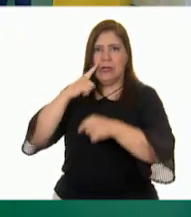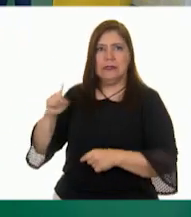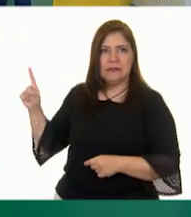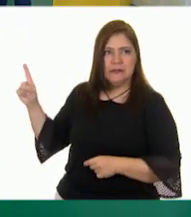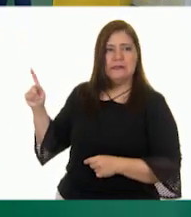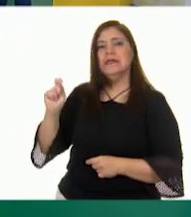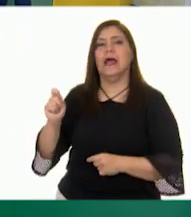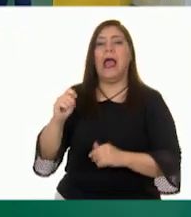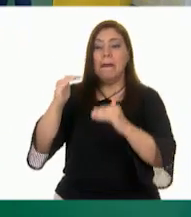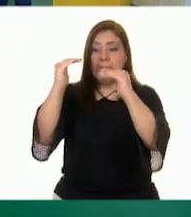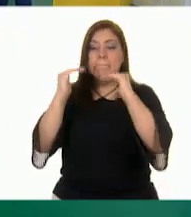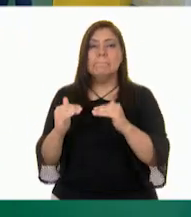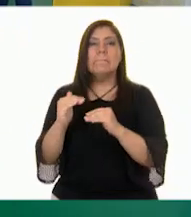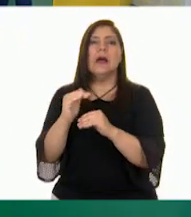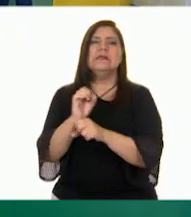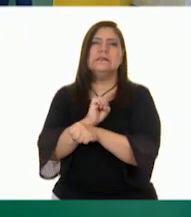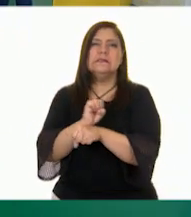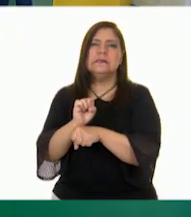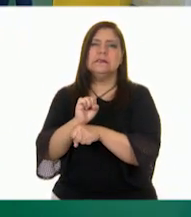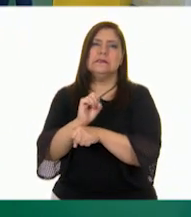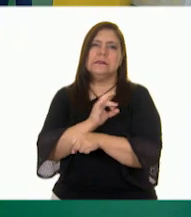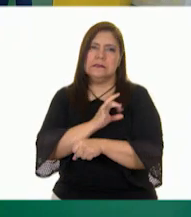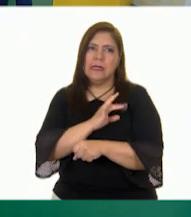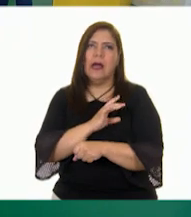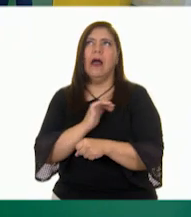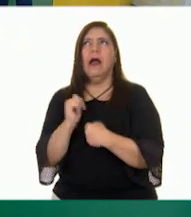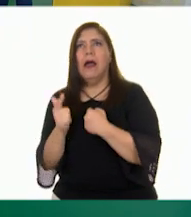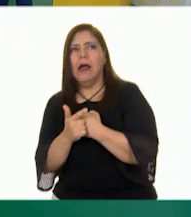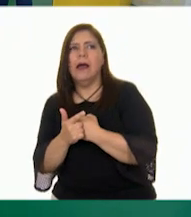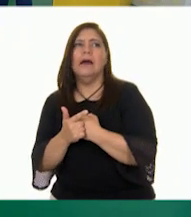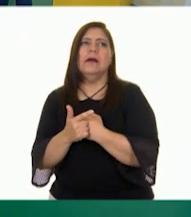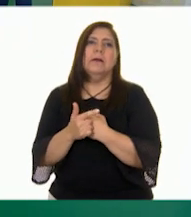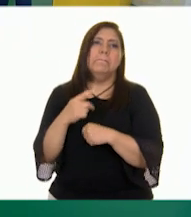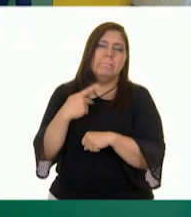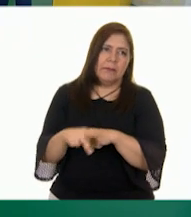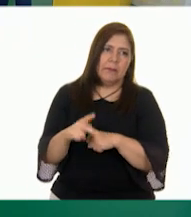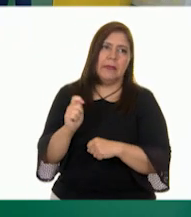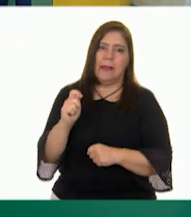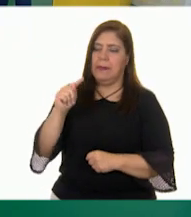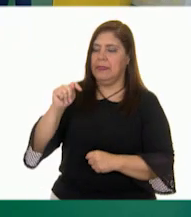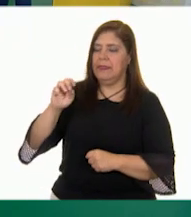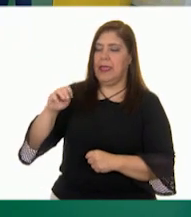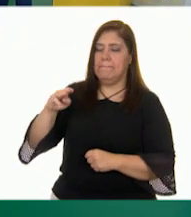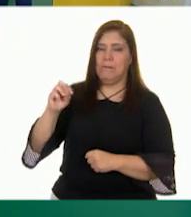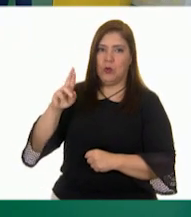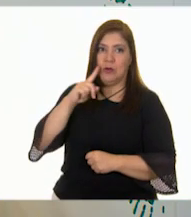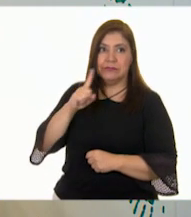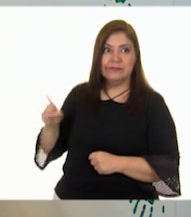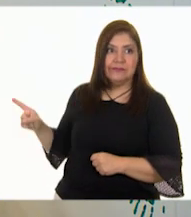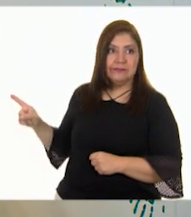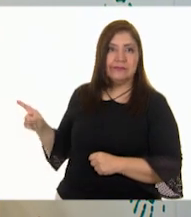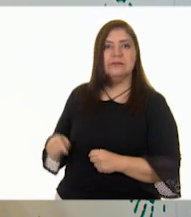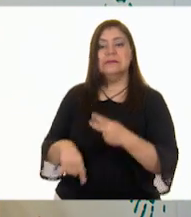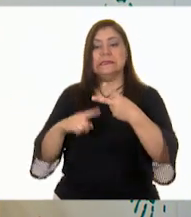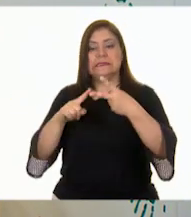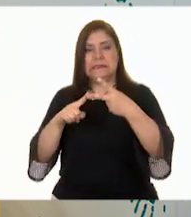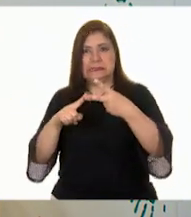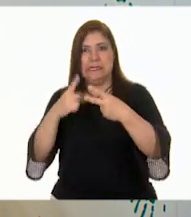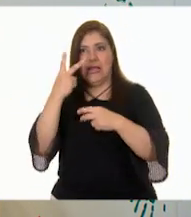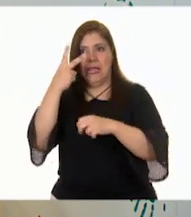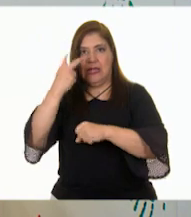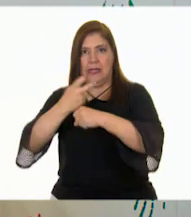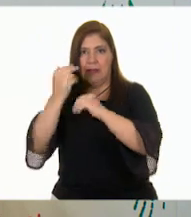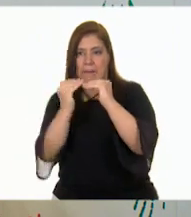desagradable o perjudicial te puede suceder. Muy bien. Entonces, ahí está el temor en el primer piso. Ajá, es el primer piso. Después